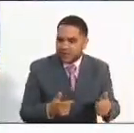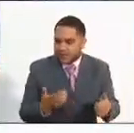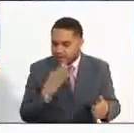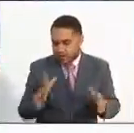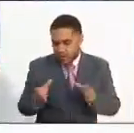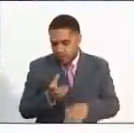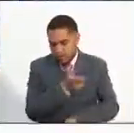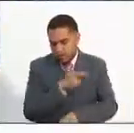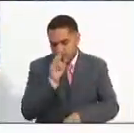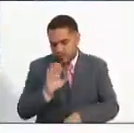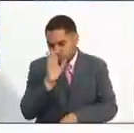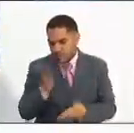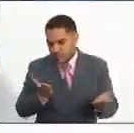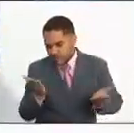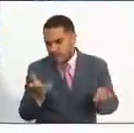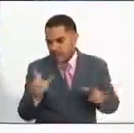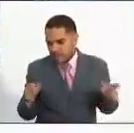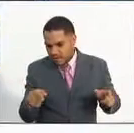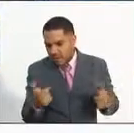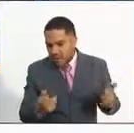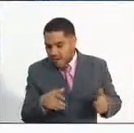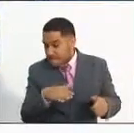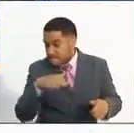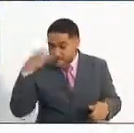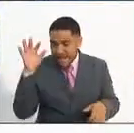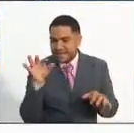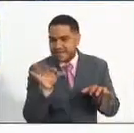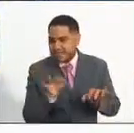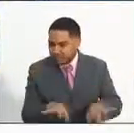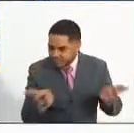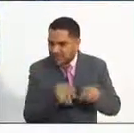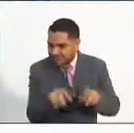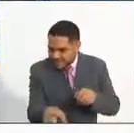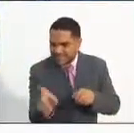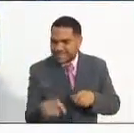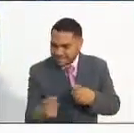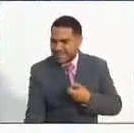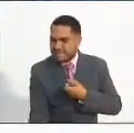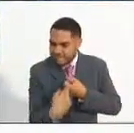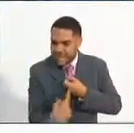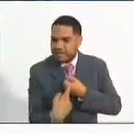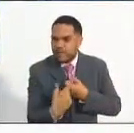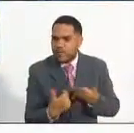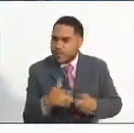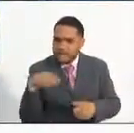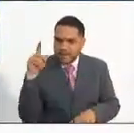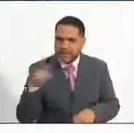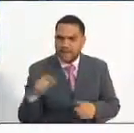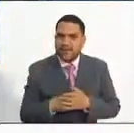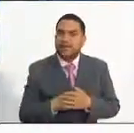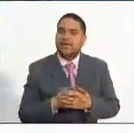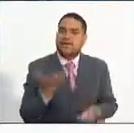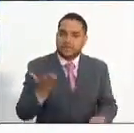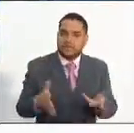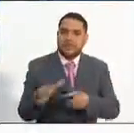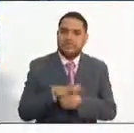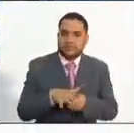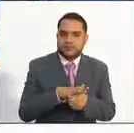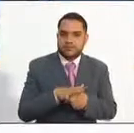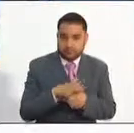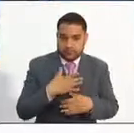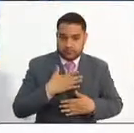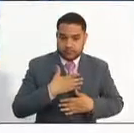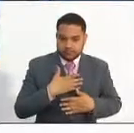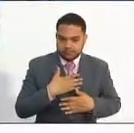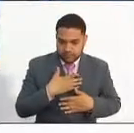del Servicio Civil. ¿Cuál diría que son? Bueno, de las que están demandando mayor esfuerzo, hablamos en el caso particular de mi despacho,